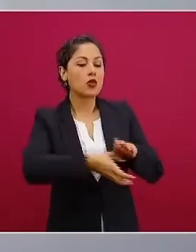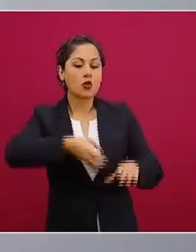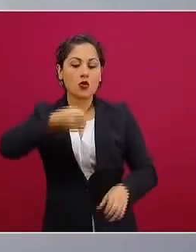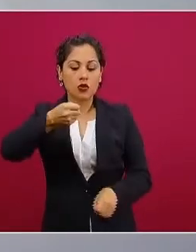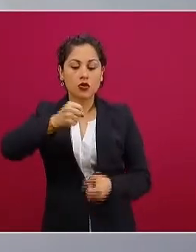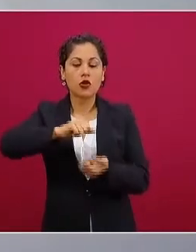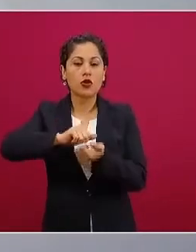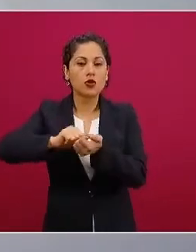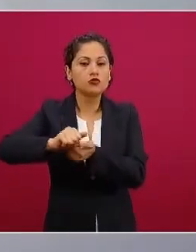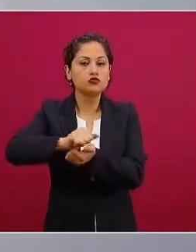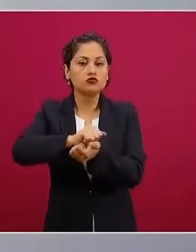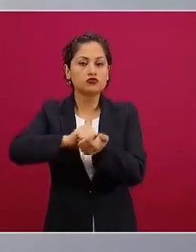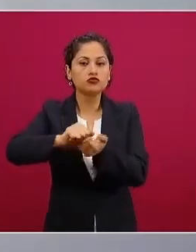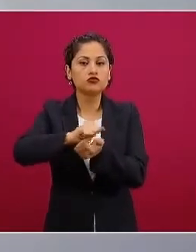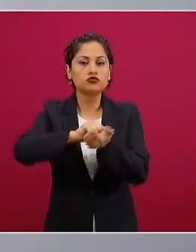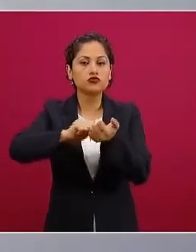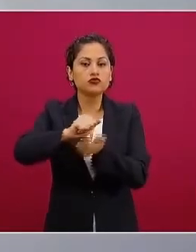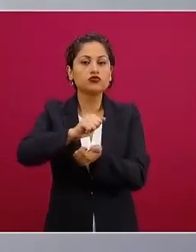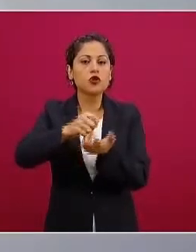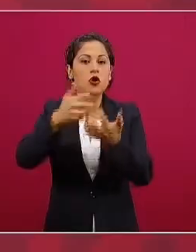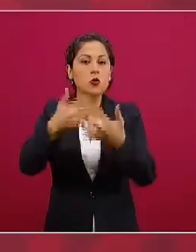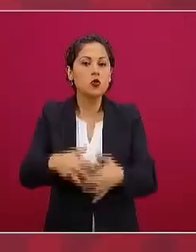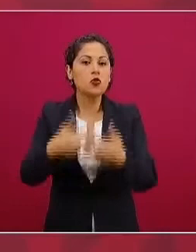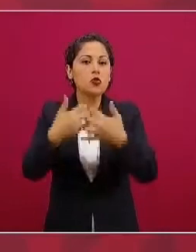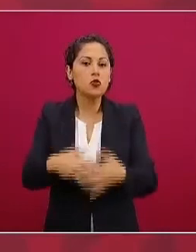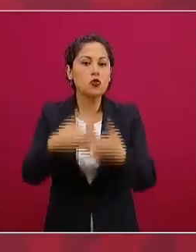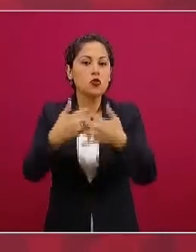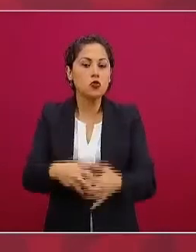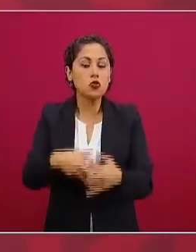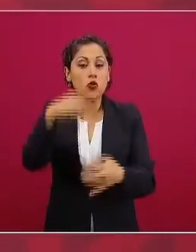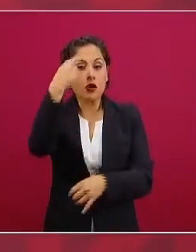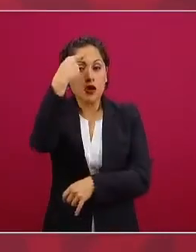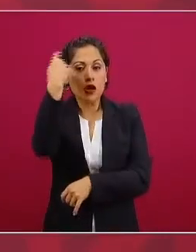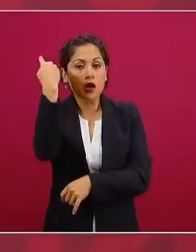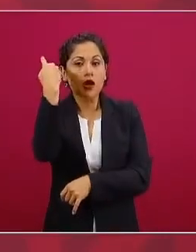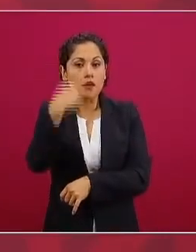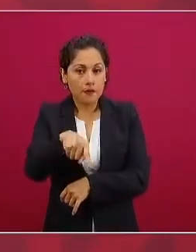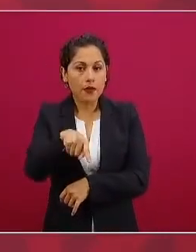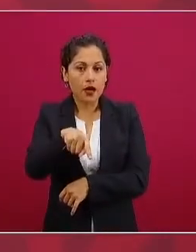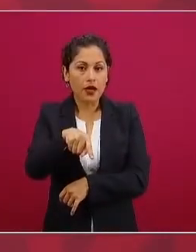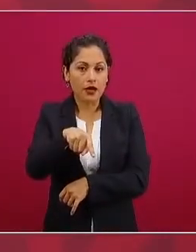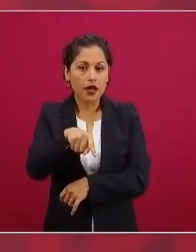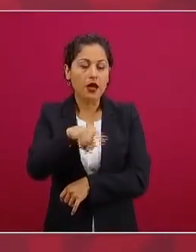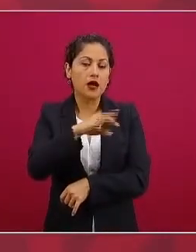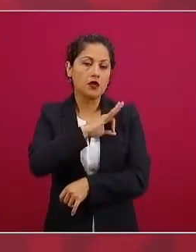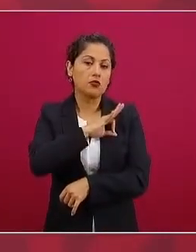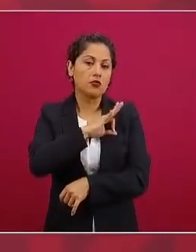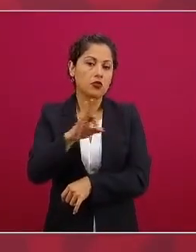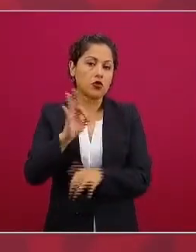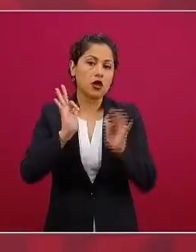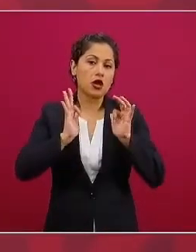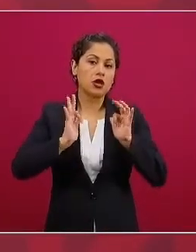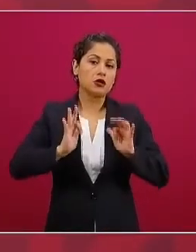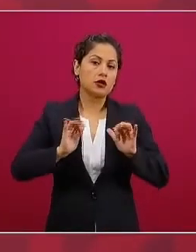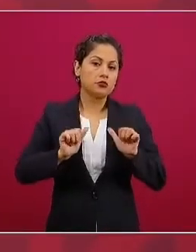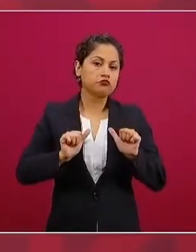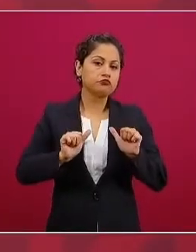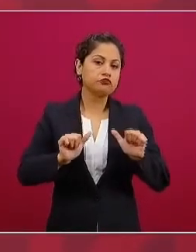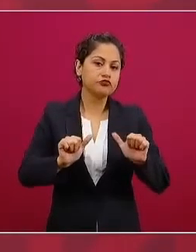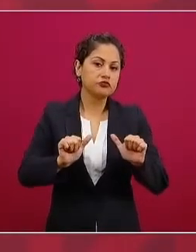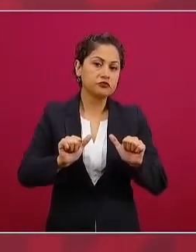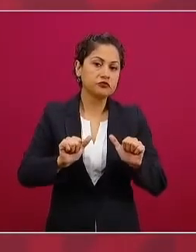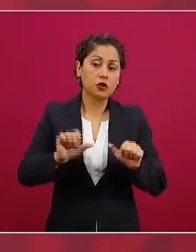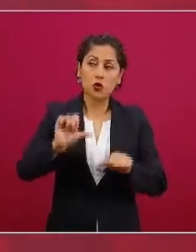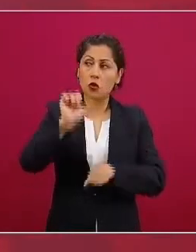país para comprar menos gasolinas